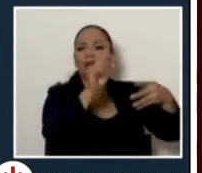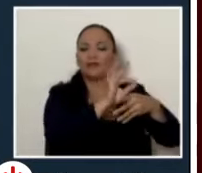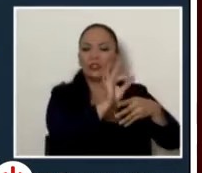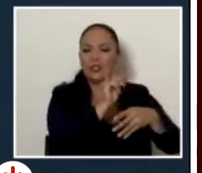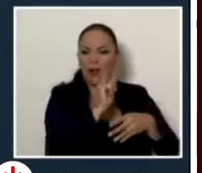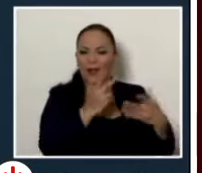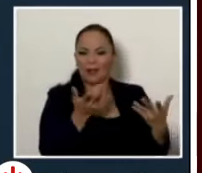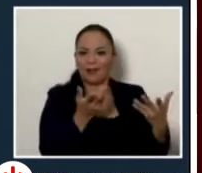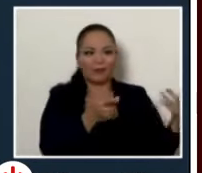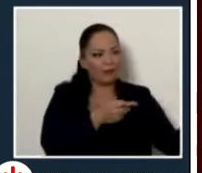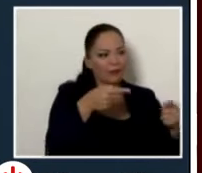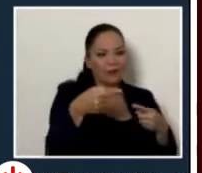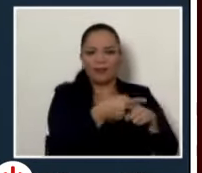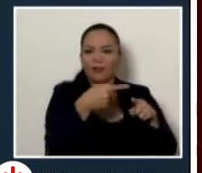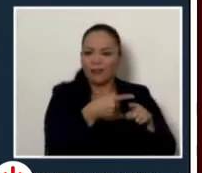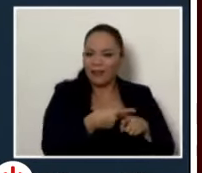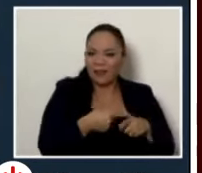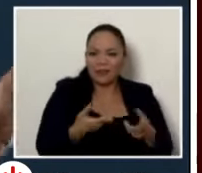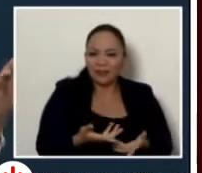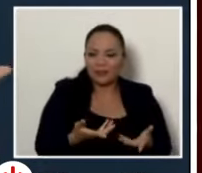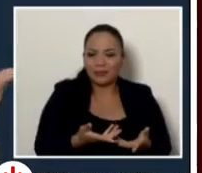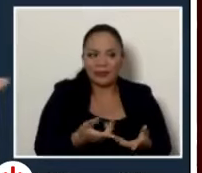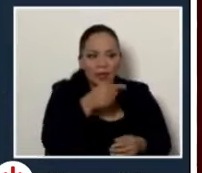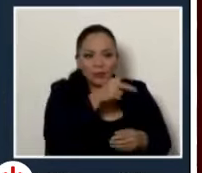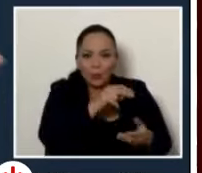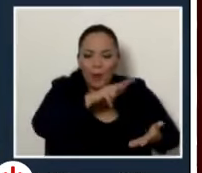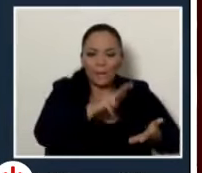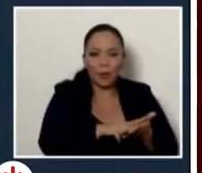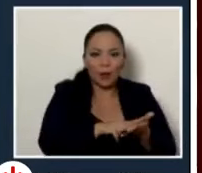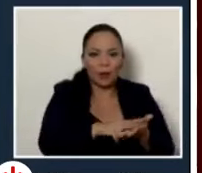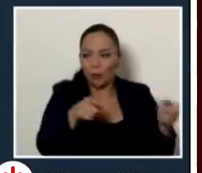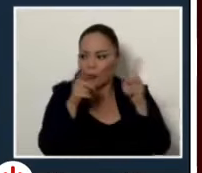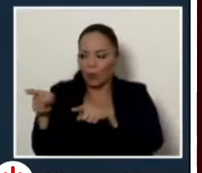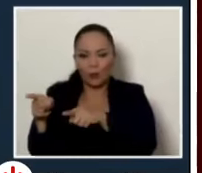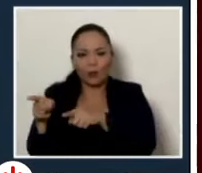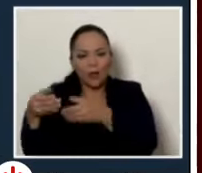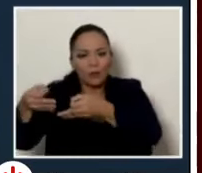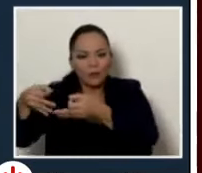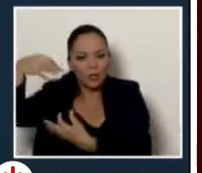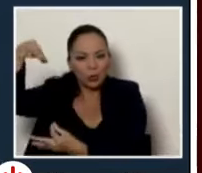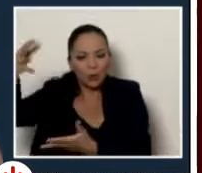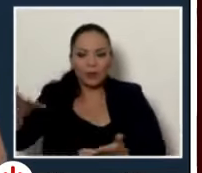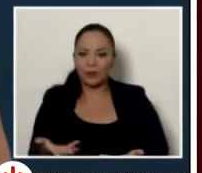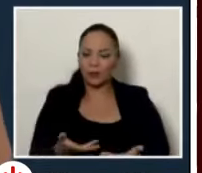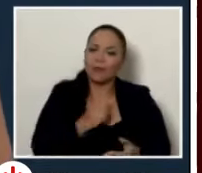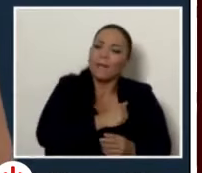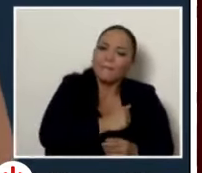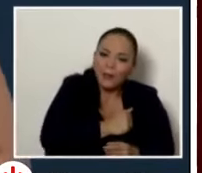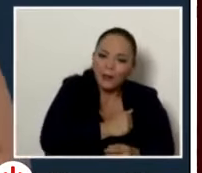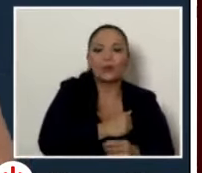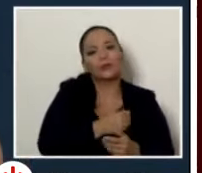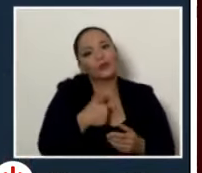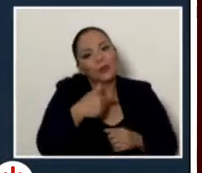entrabarse los unos con los otros porque no están avalados dentro del estudio técnico oficial perdón que tome mucho tiempo en